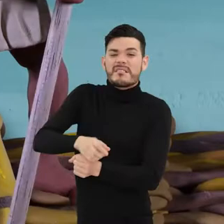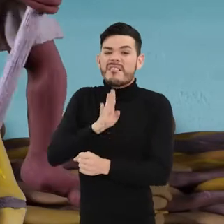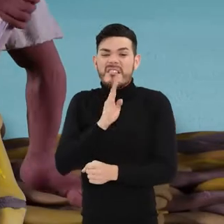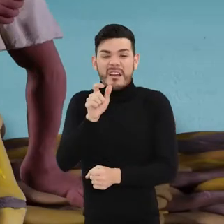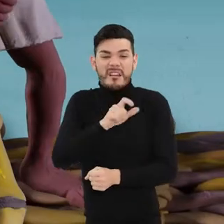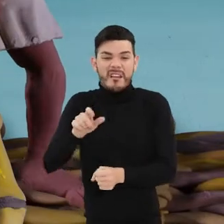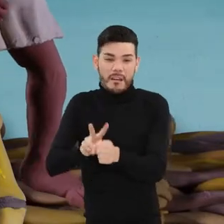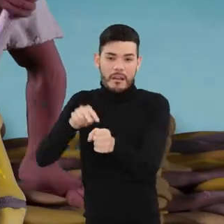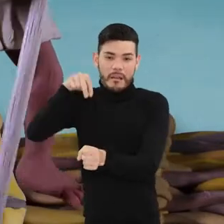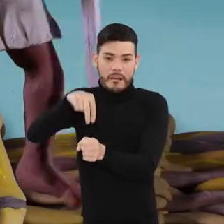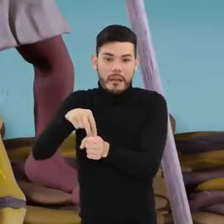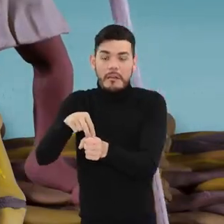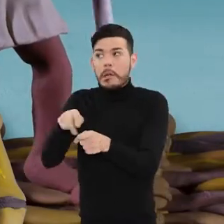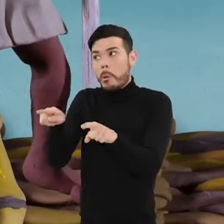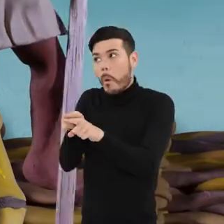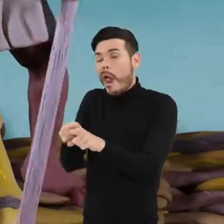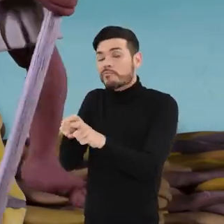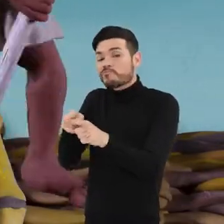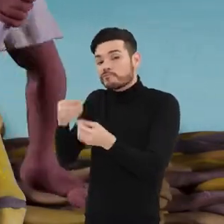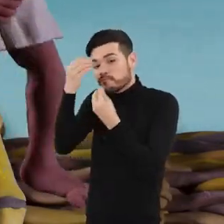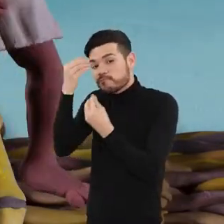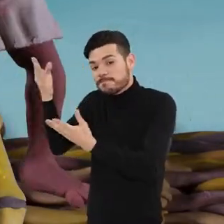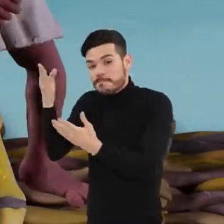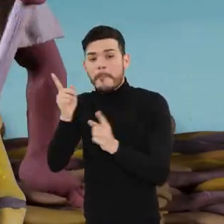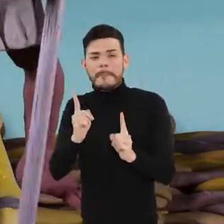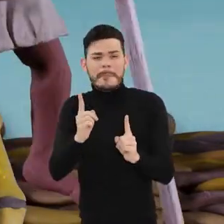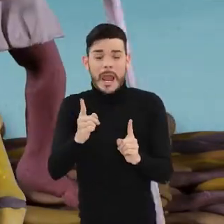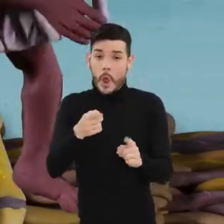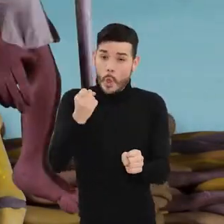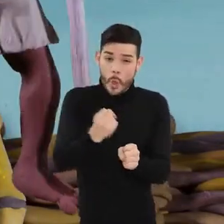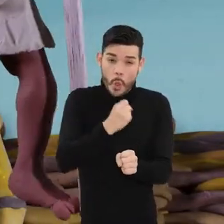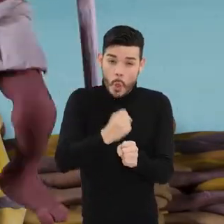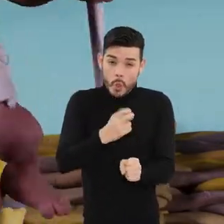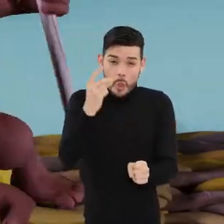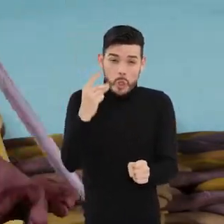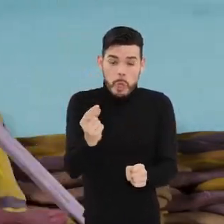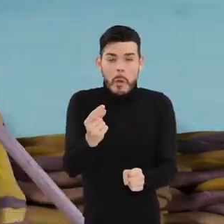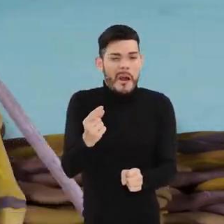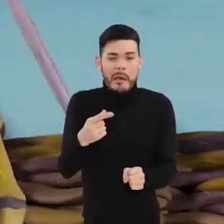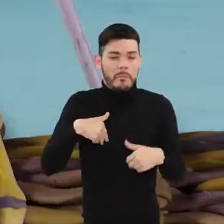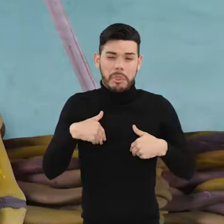encomendero español, pero pronto se vieron diezmados por la rudeza del oficio.